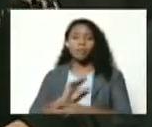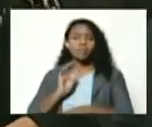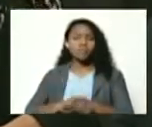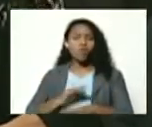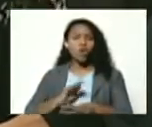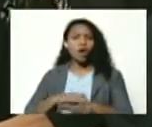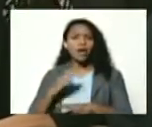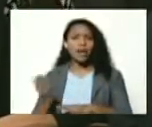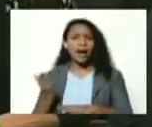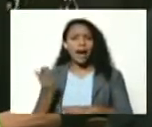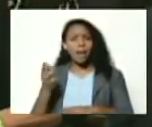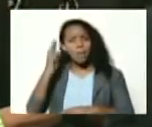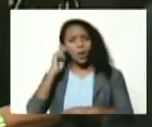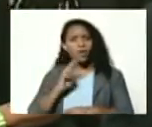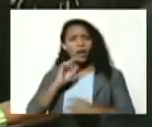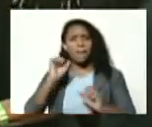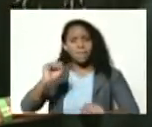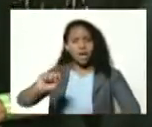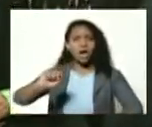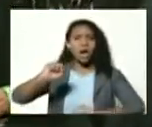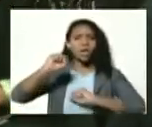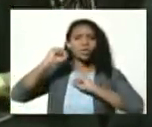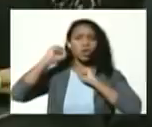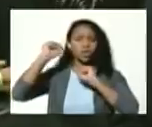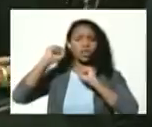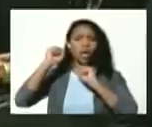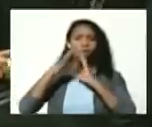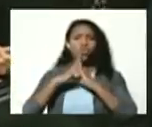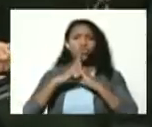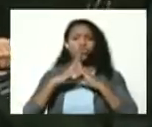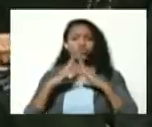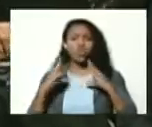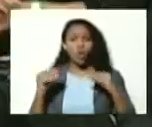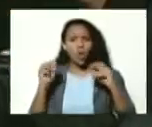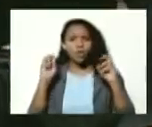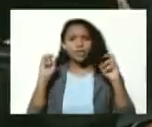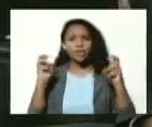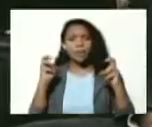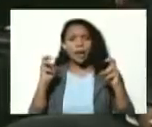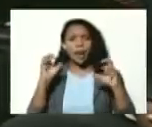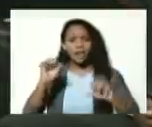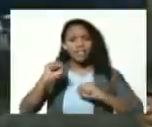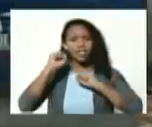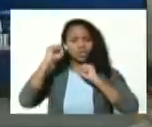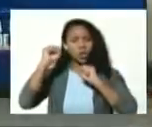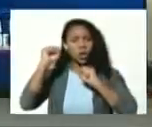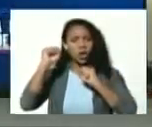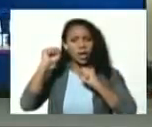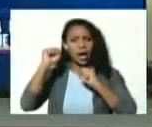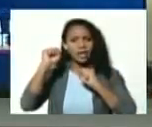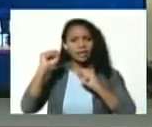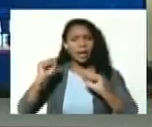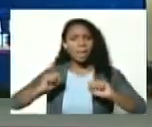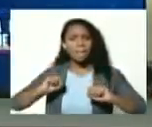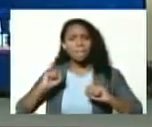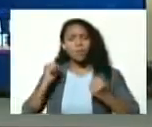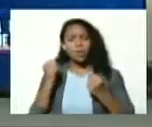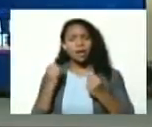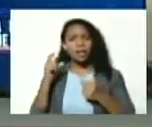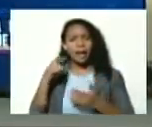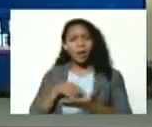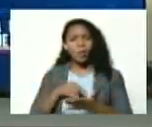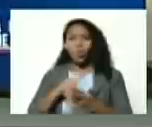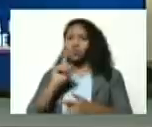qué Bolívar victorioso con todos los laureles de su victoria de Boyacá de su victoria de Carabobo no